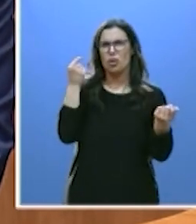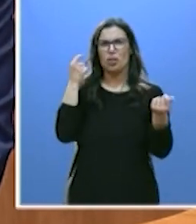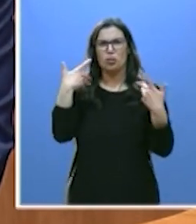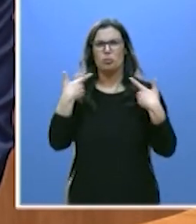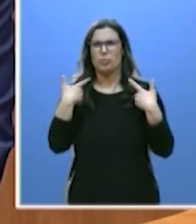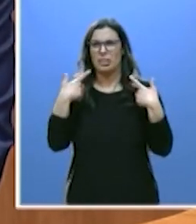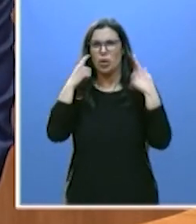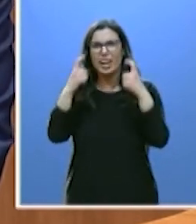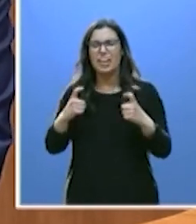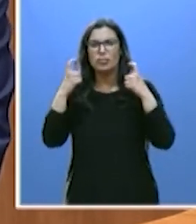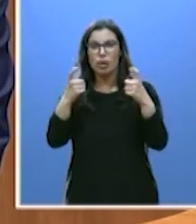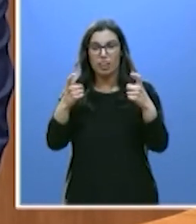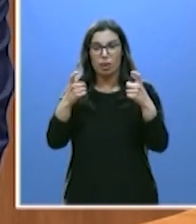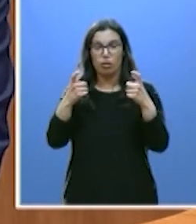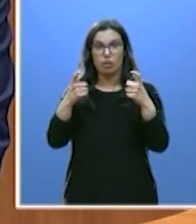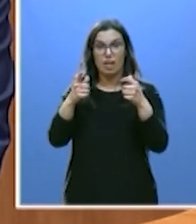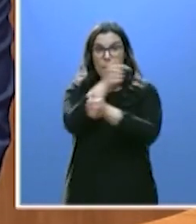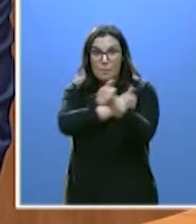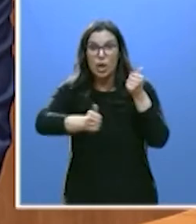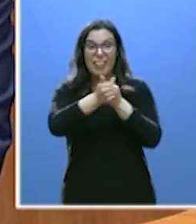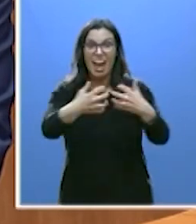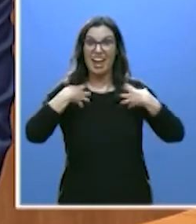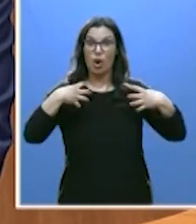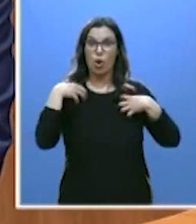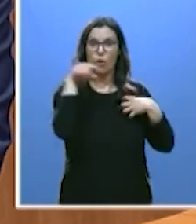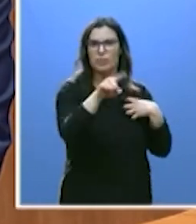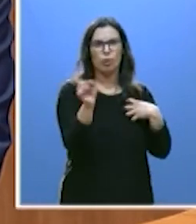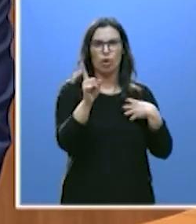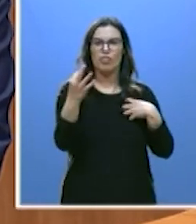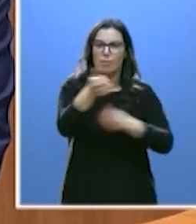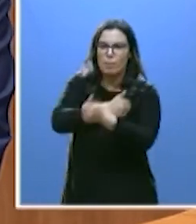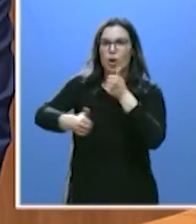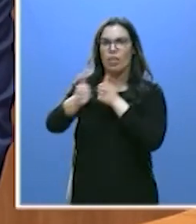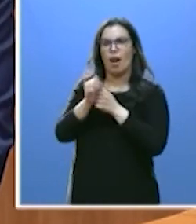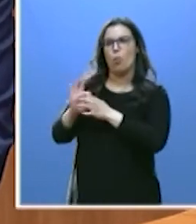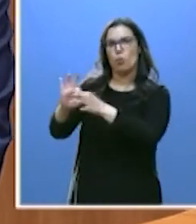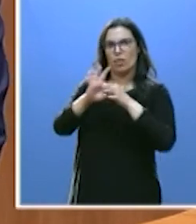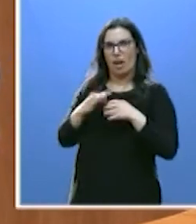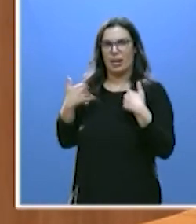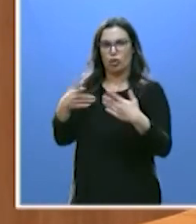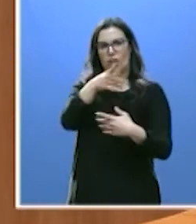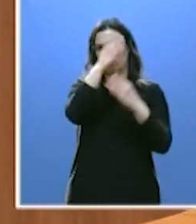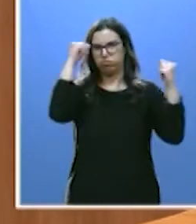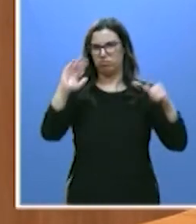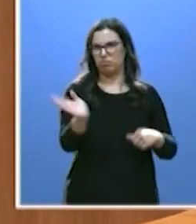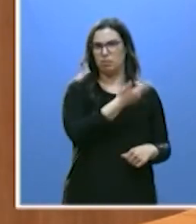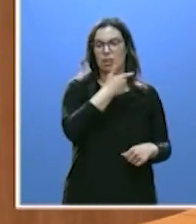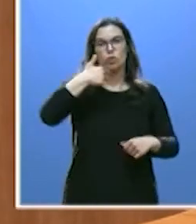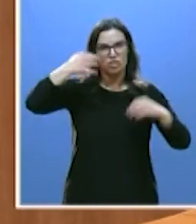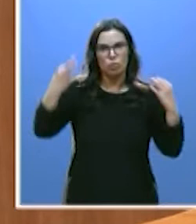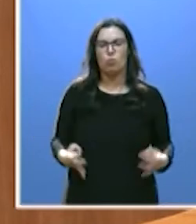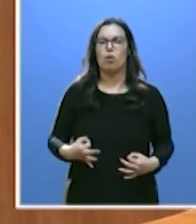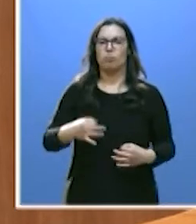no es el egoísmo lo que debe prevalecer, sino la unidad y la generosidad. Estoy seguro que así será.